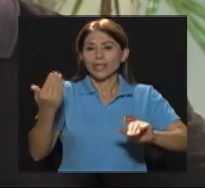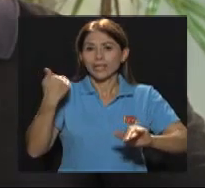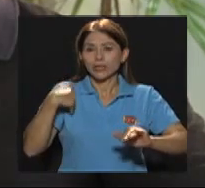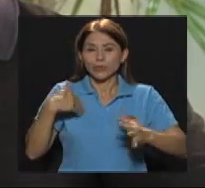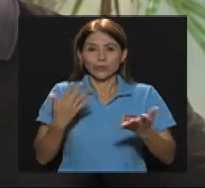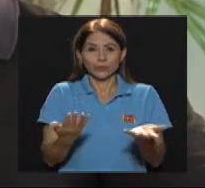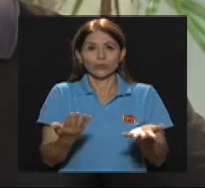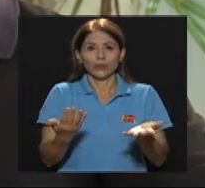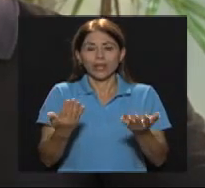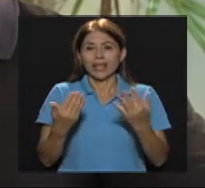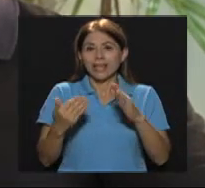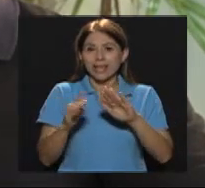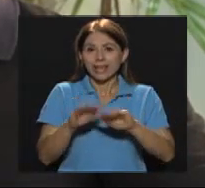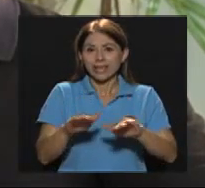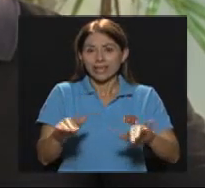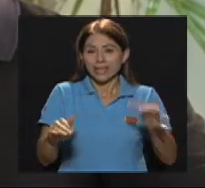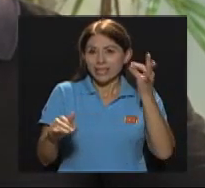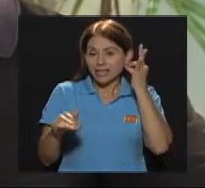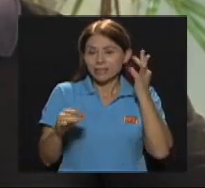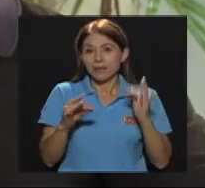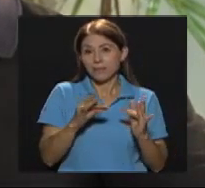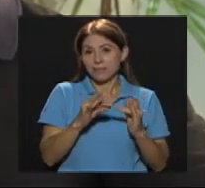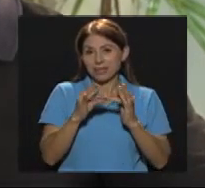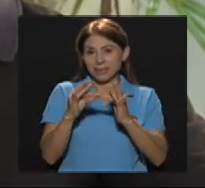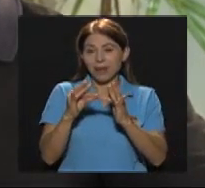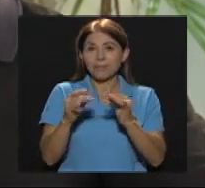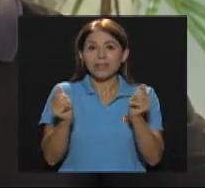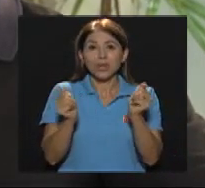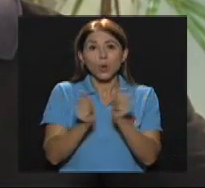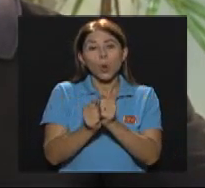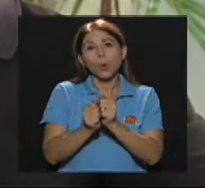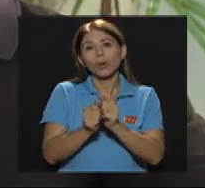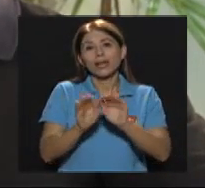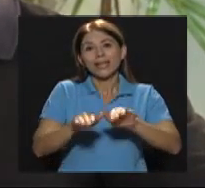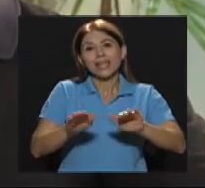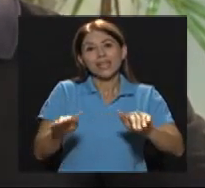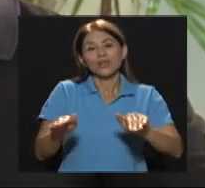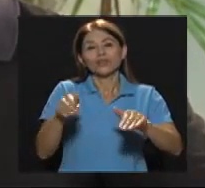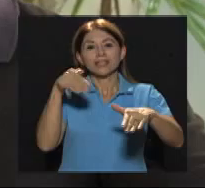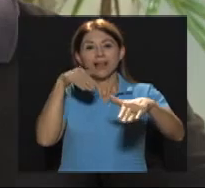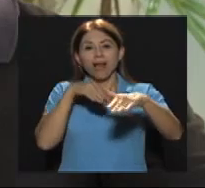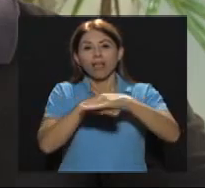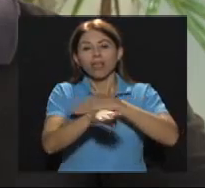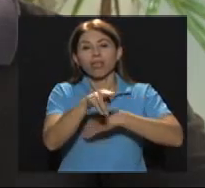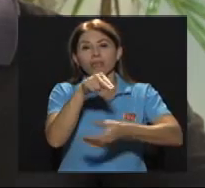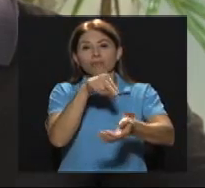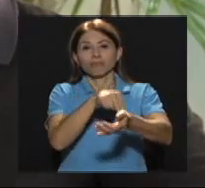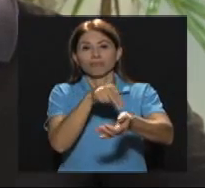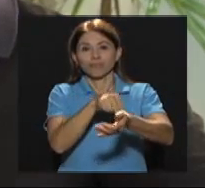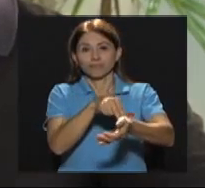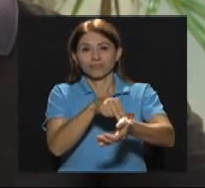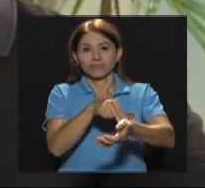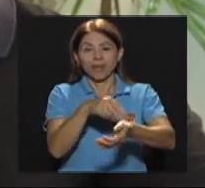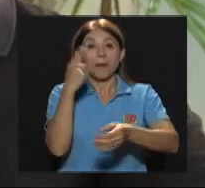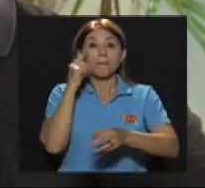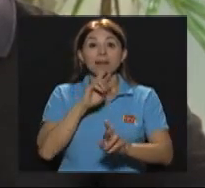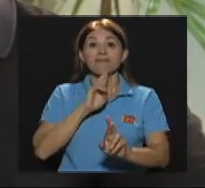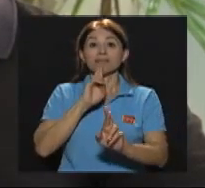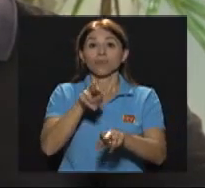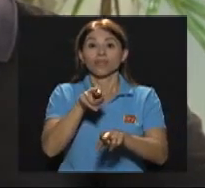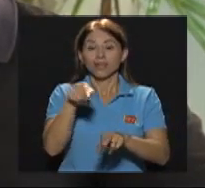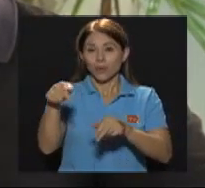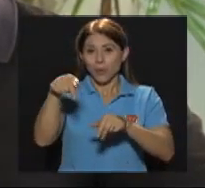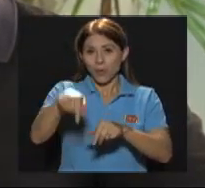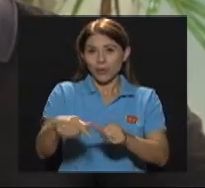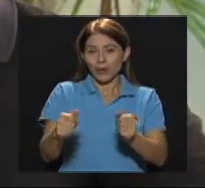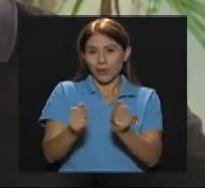niños Y principalmente los que están internados o dependen de este hospital Para responder a estas